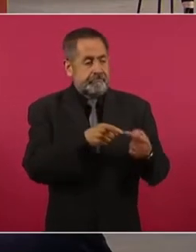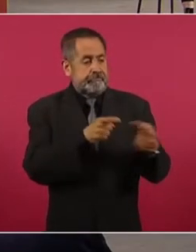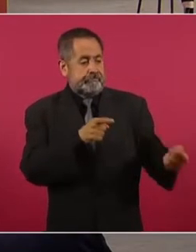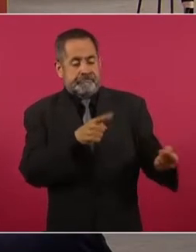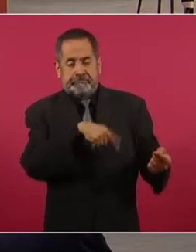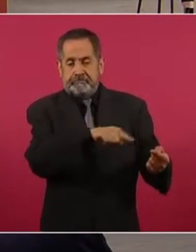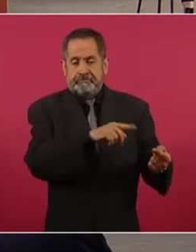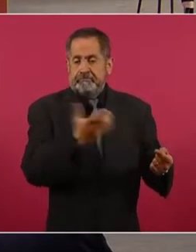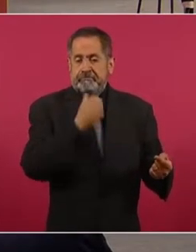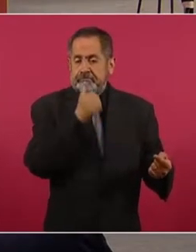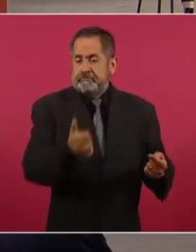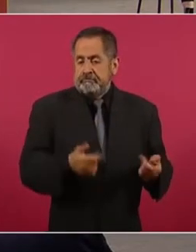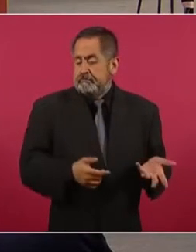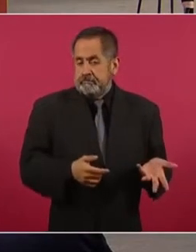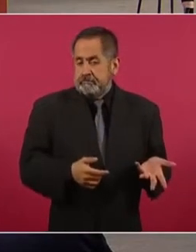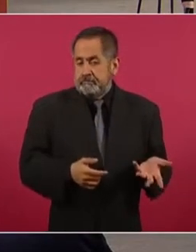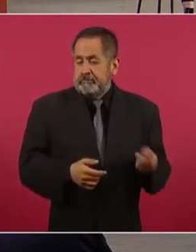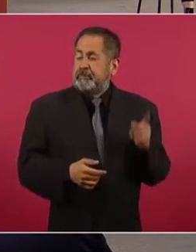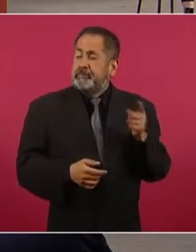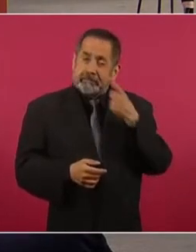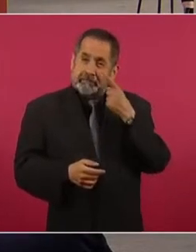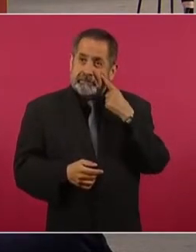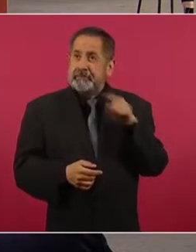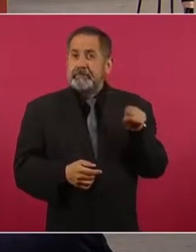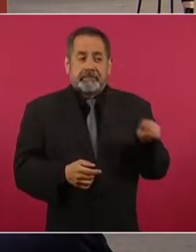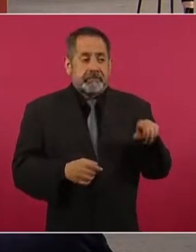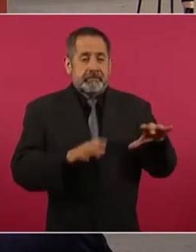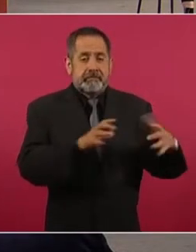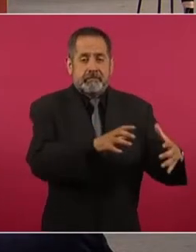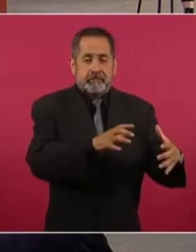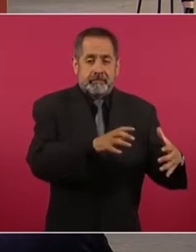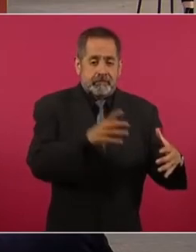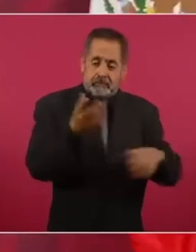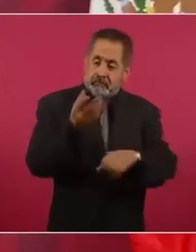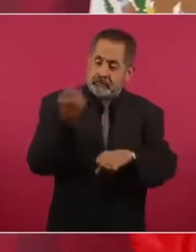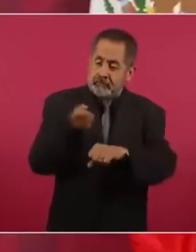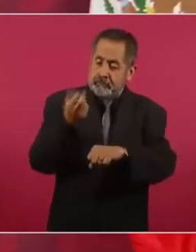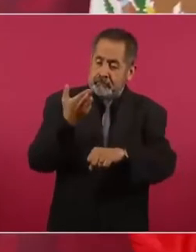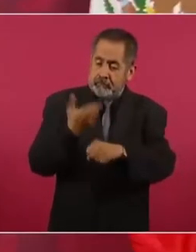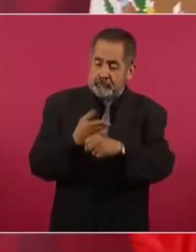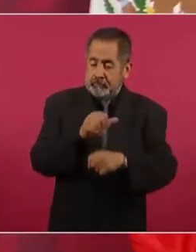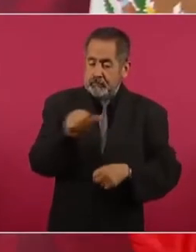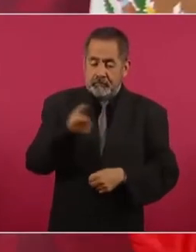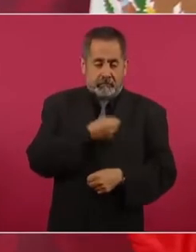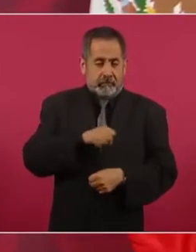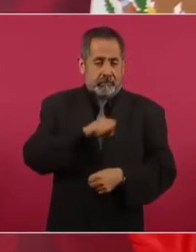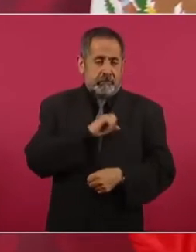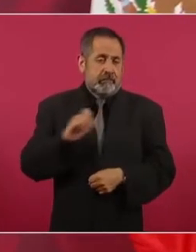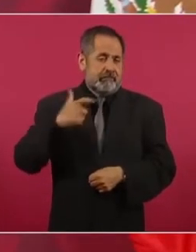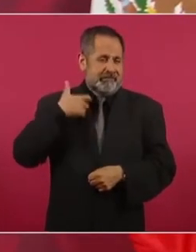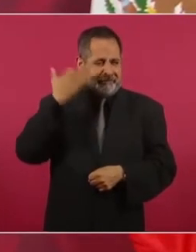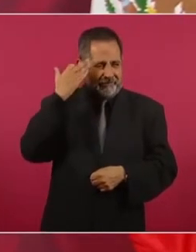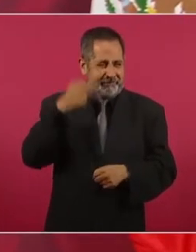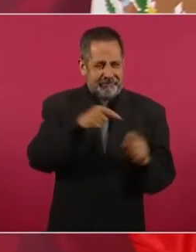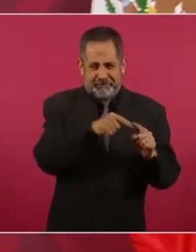Llegaron a tener de secretario de Salud en el periodo neoliberal